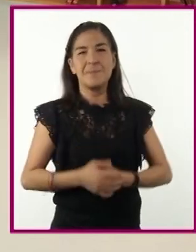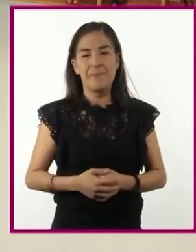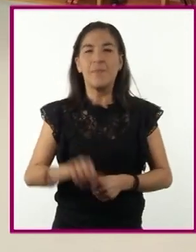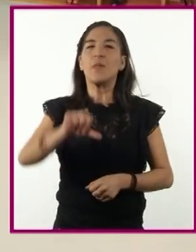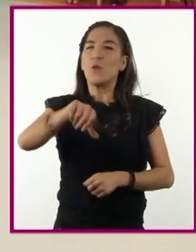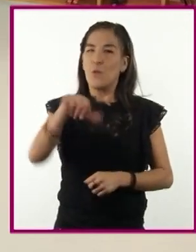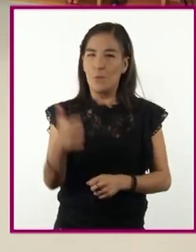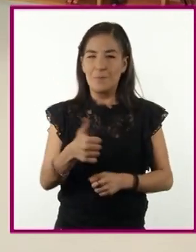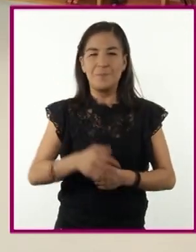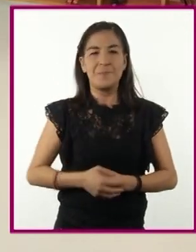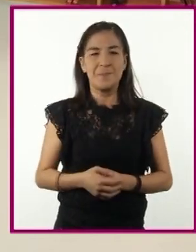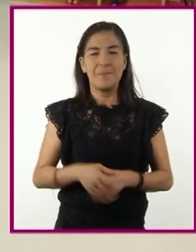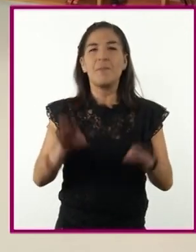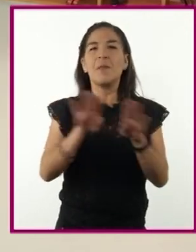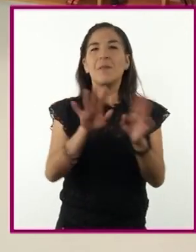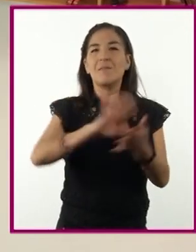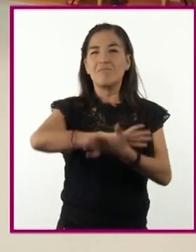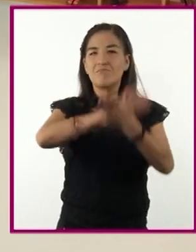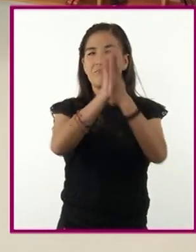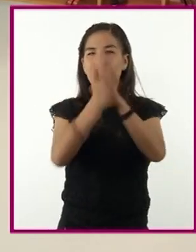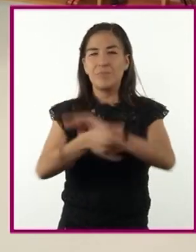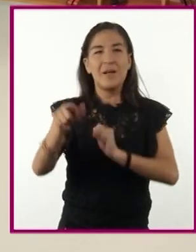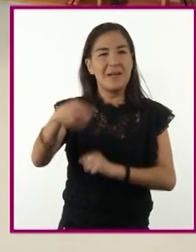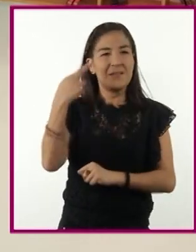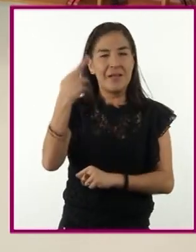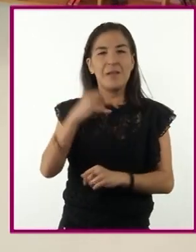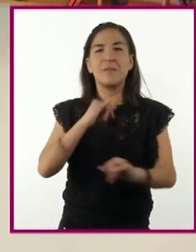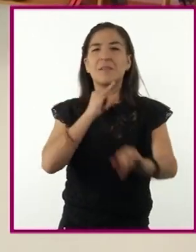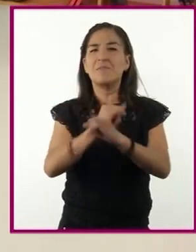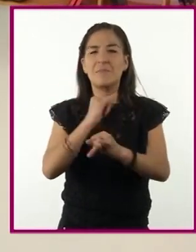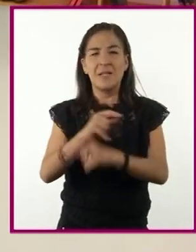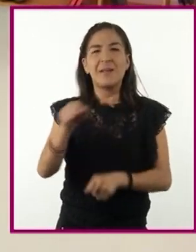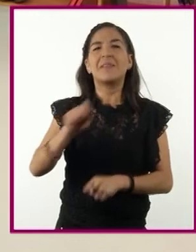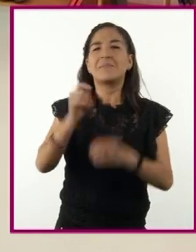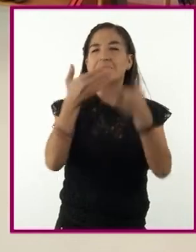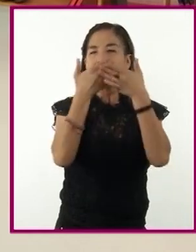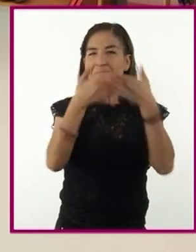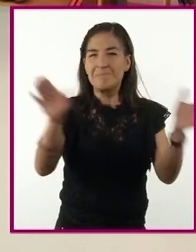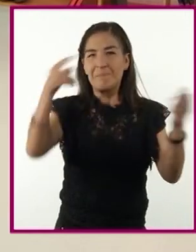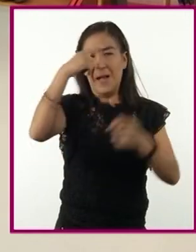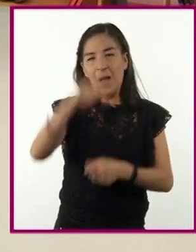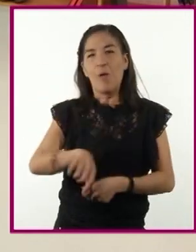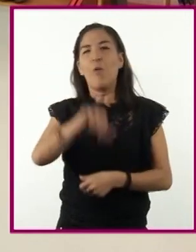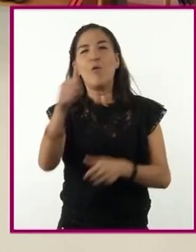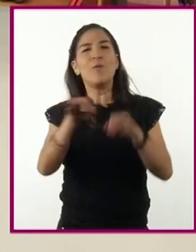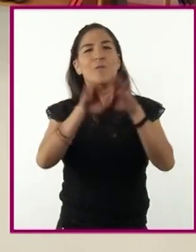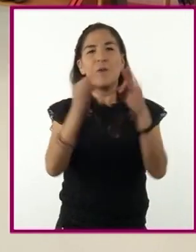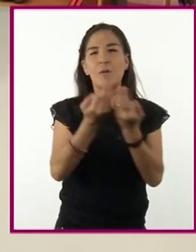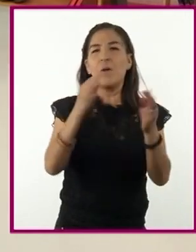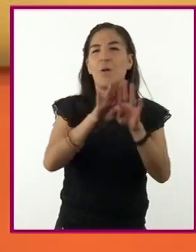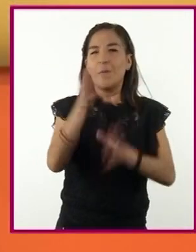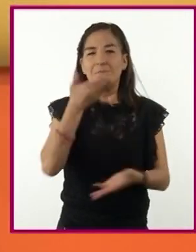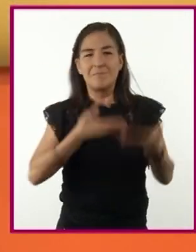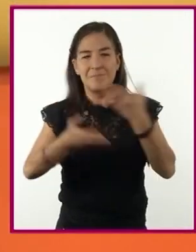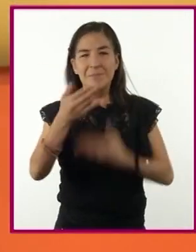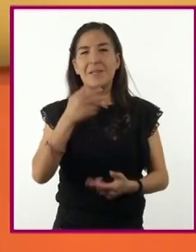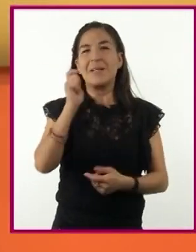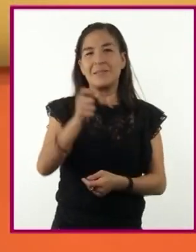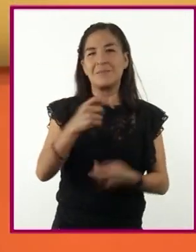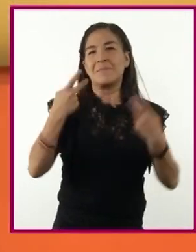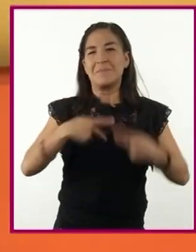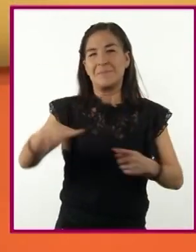otra parte, la evolución de la radio al mundo digital abre las puertas a otras formas de interactuar con los